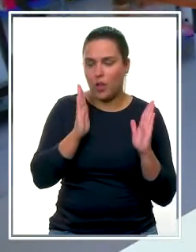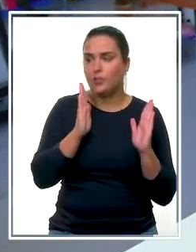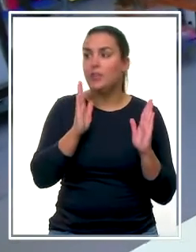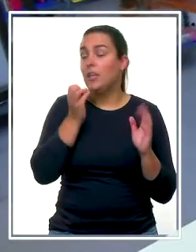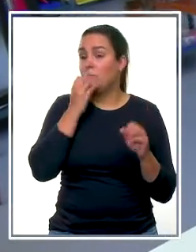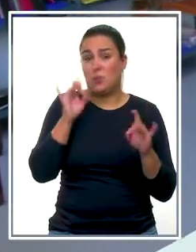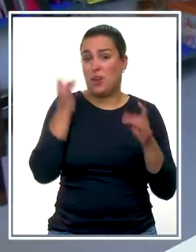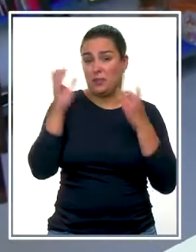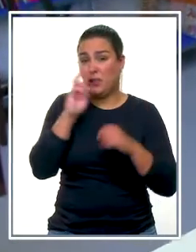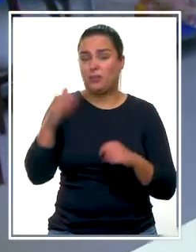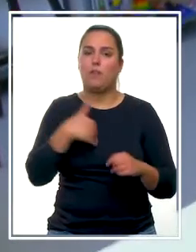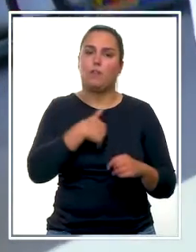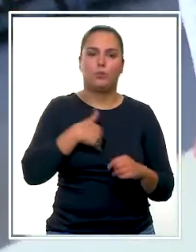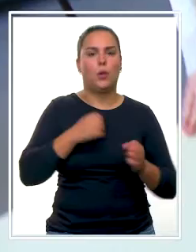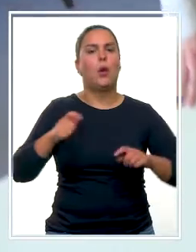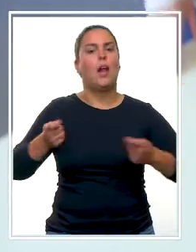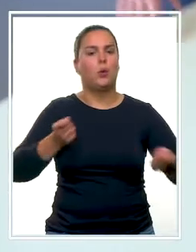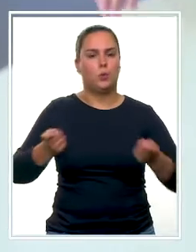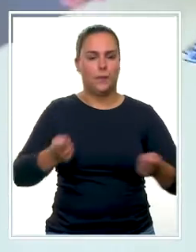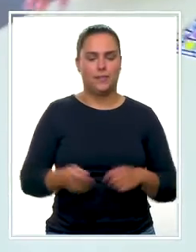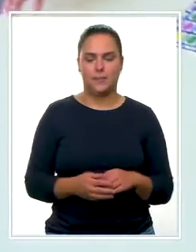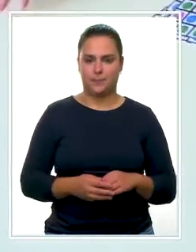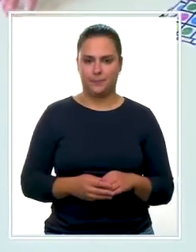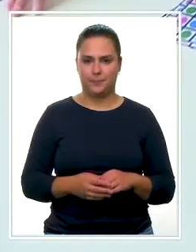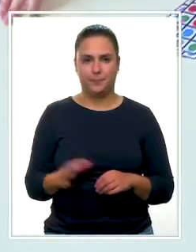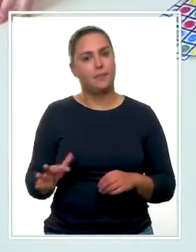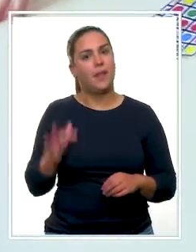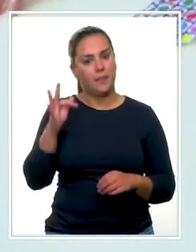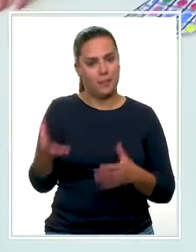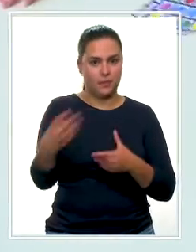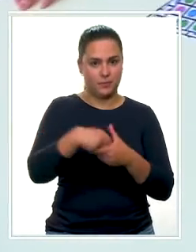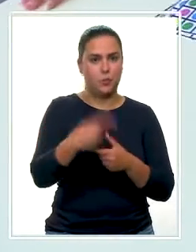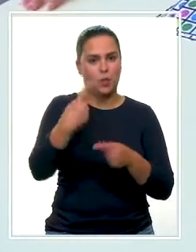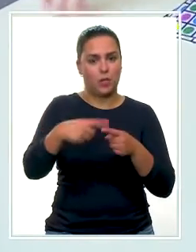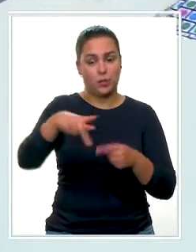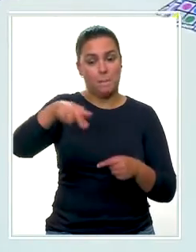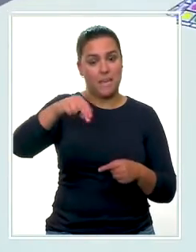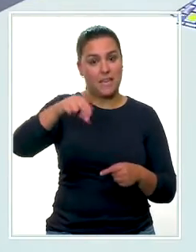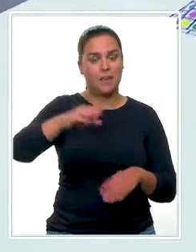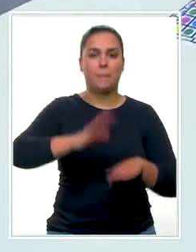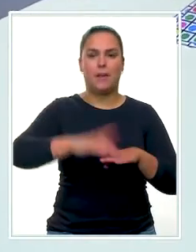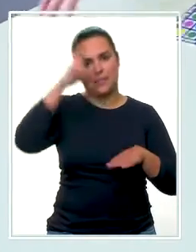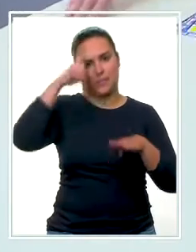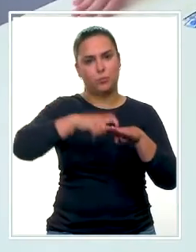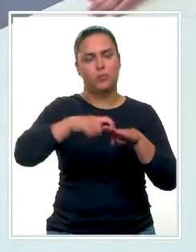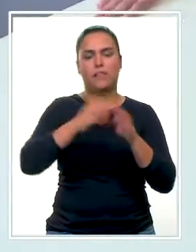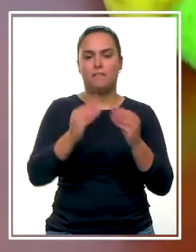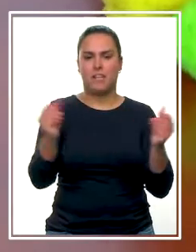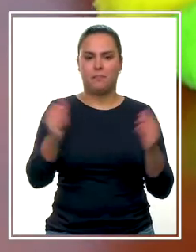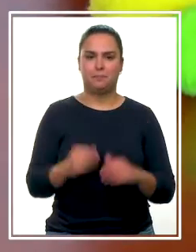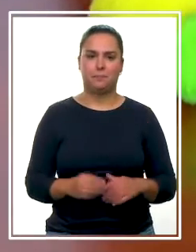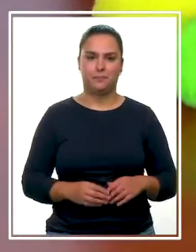y del mismo modo que en la otra actividad, las funciones ejecutivas. Además, introducimos el elemento de la pinza para trabajar la psicomotricidad fina.